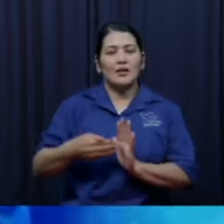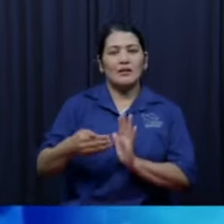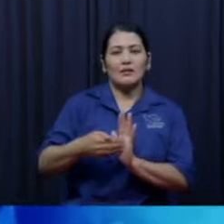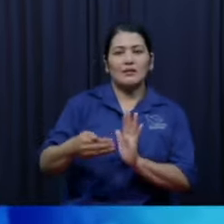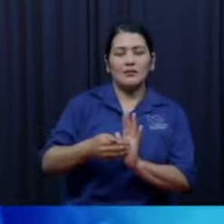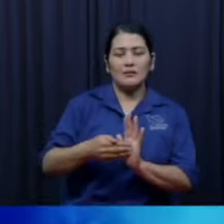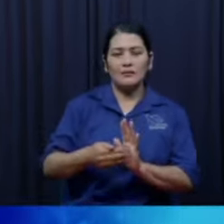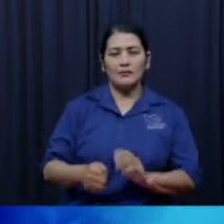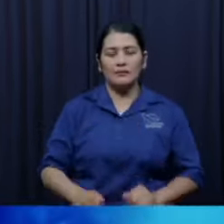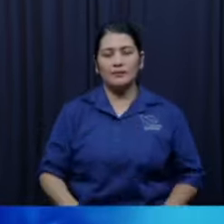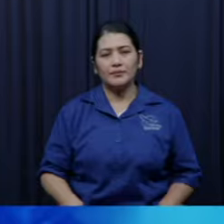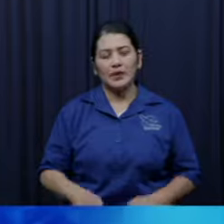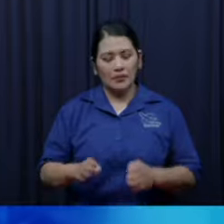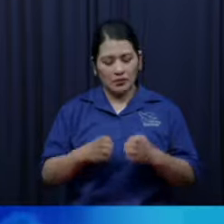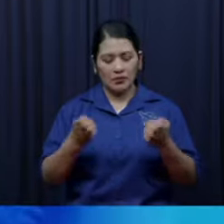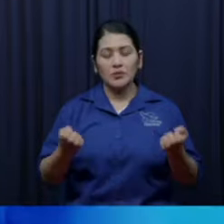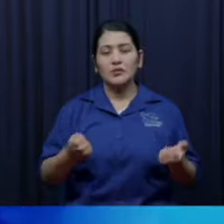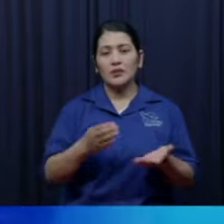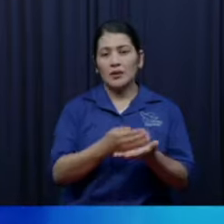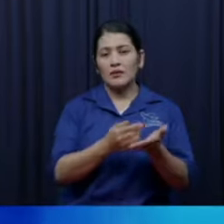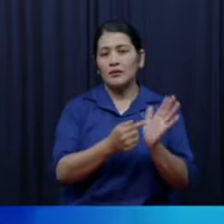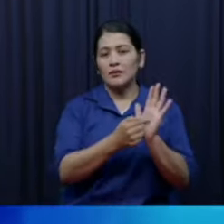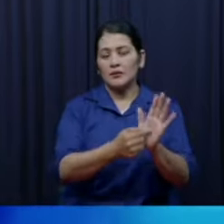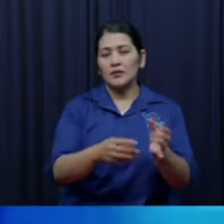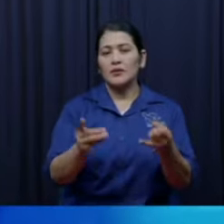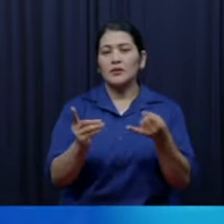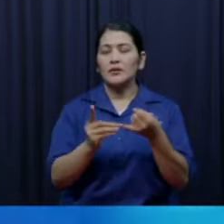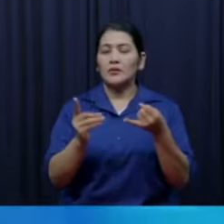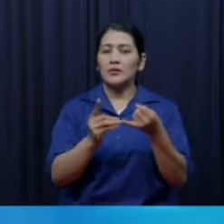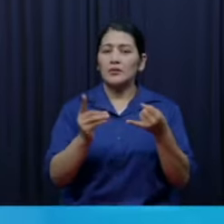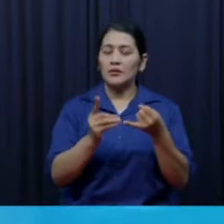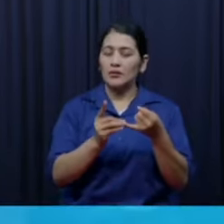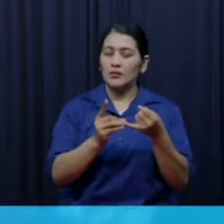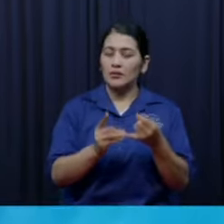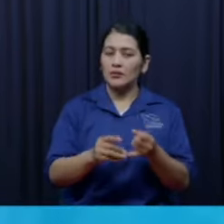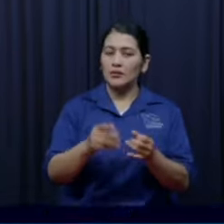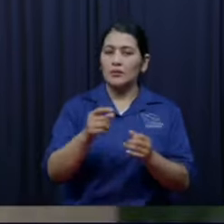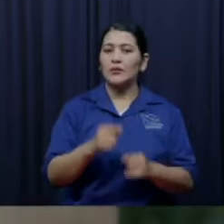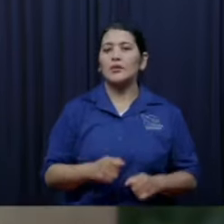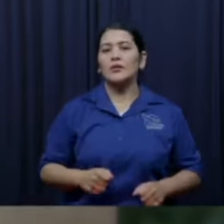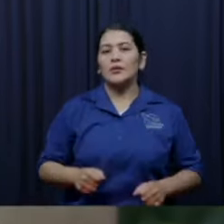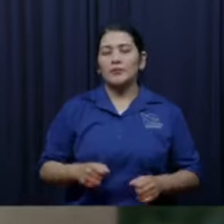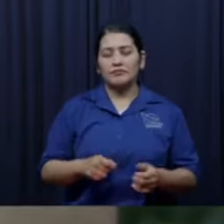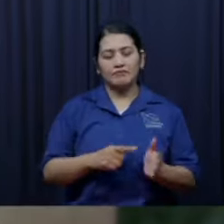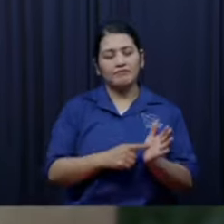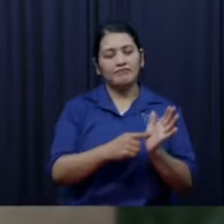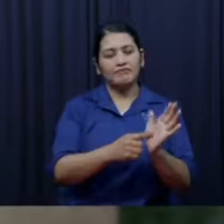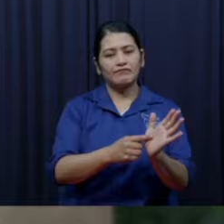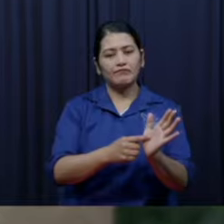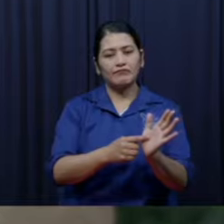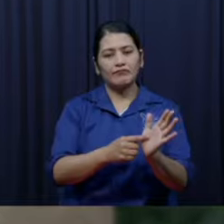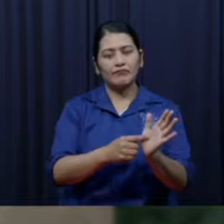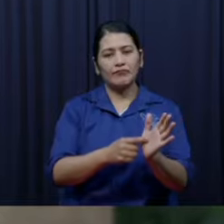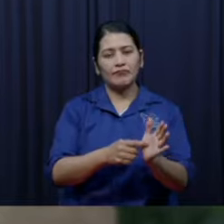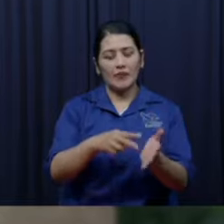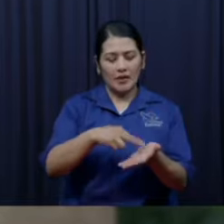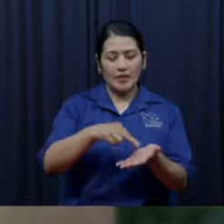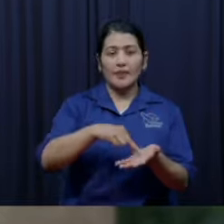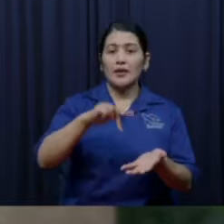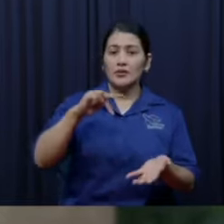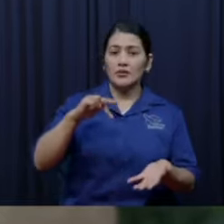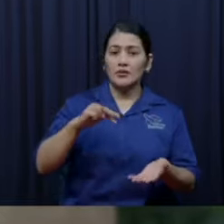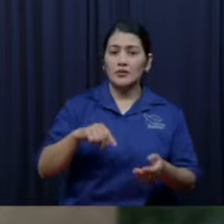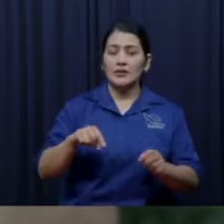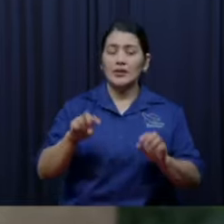que lo tengo acá, dice, las naciones que estaban ahí eran siete, pero wow, que